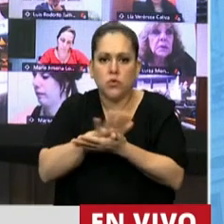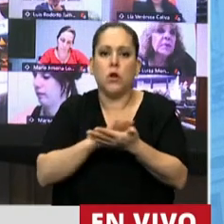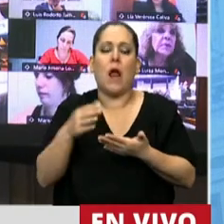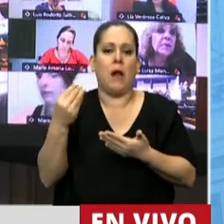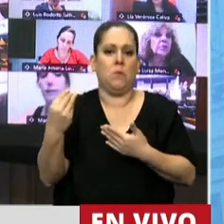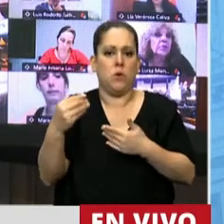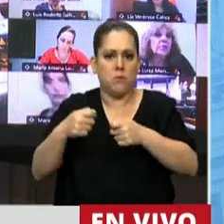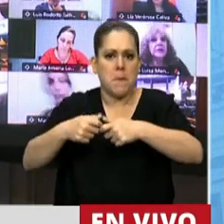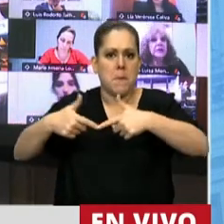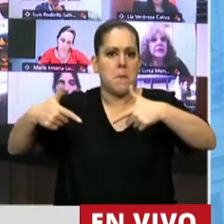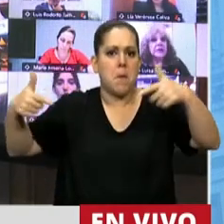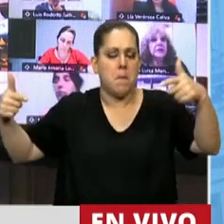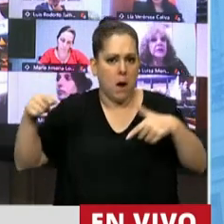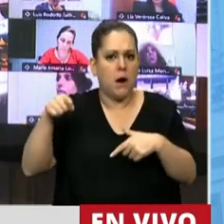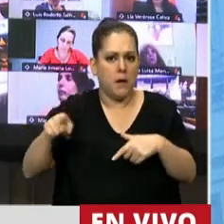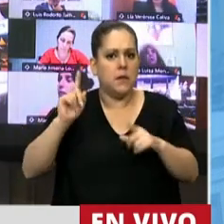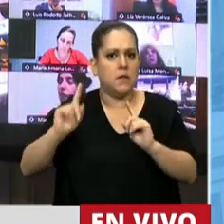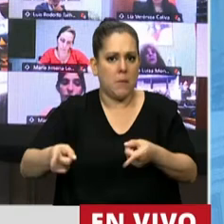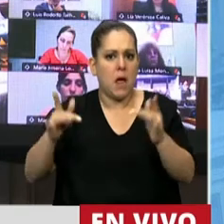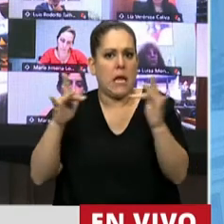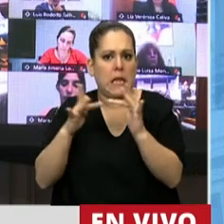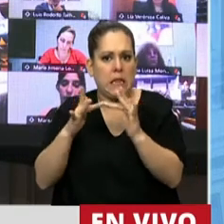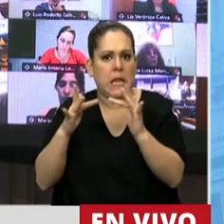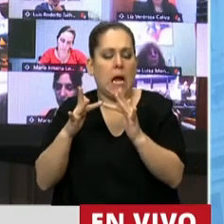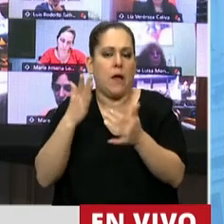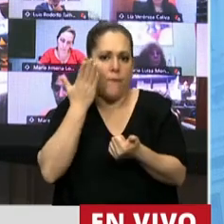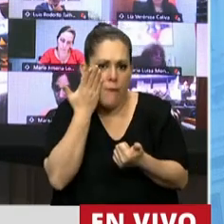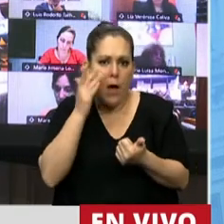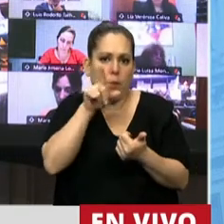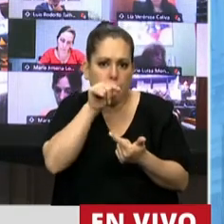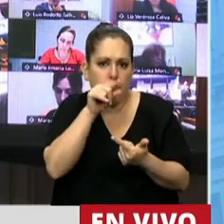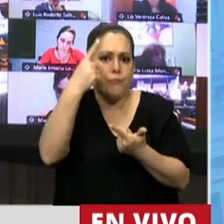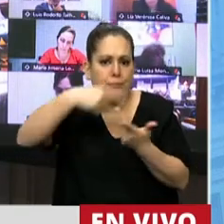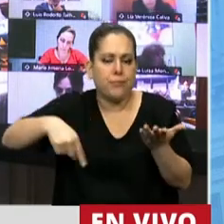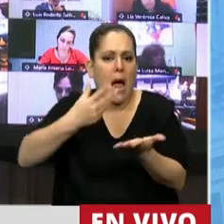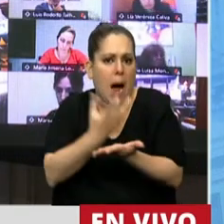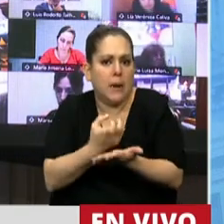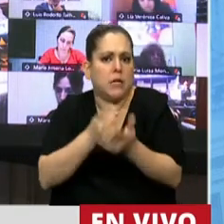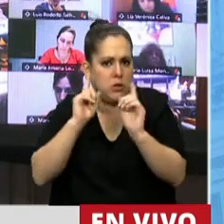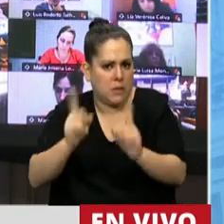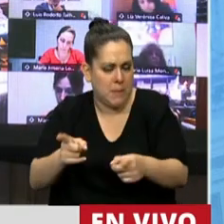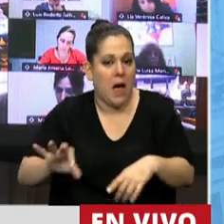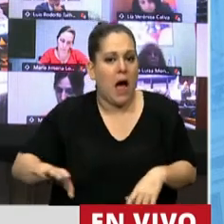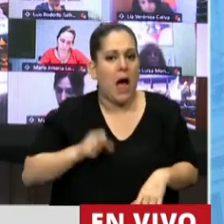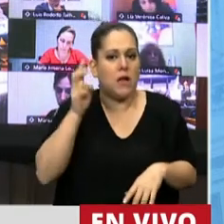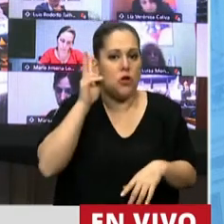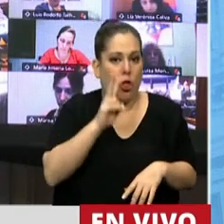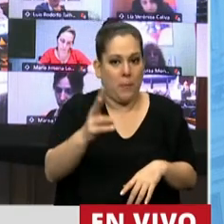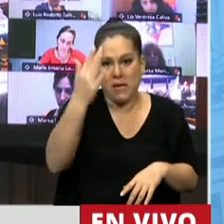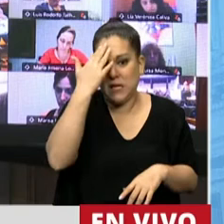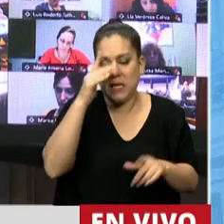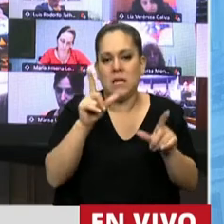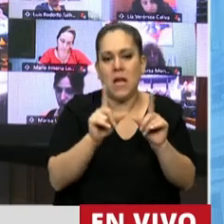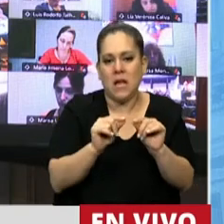el creciente e intenso uso de las redes sociales y aplicaciones. En el año 2015 se aprobó la Ley